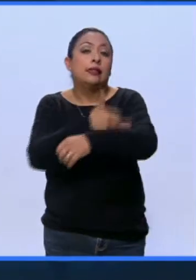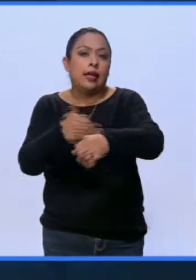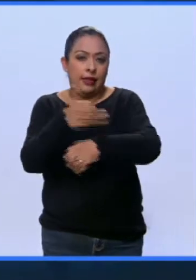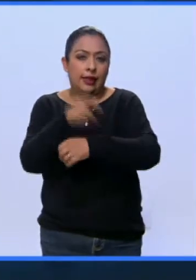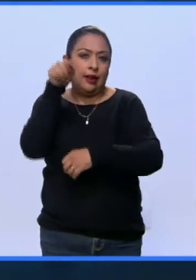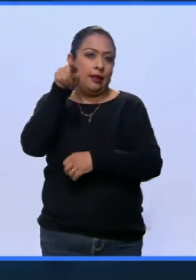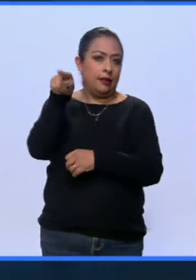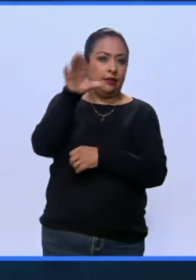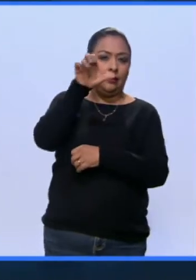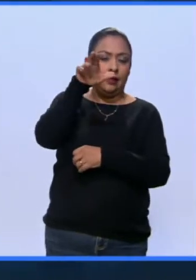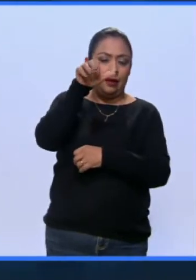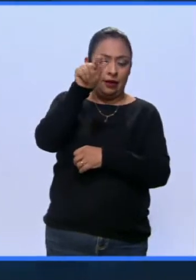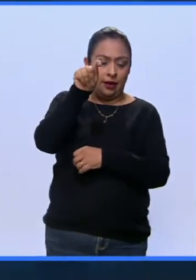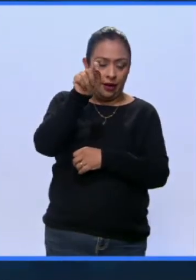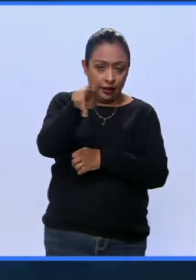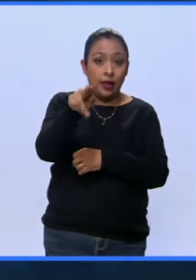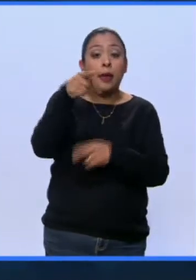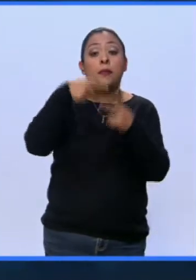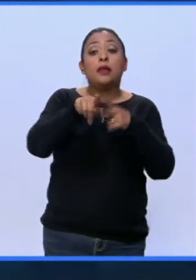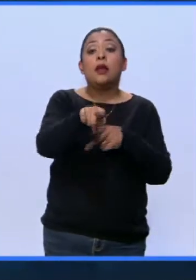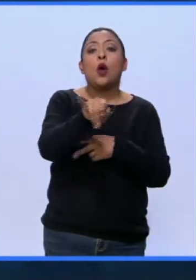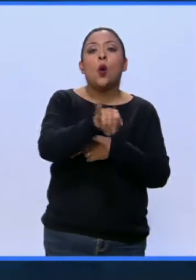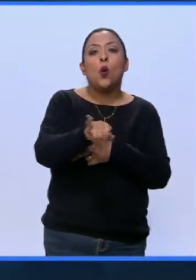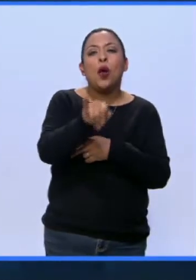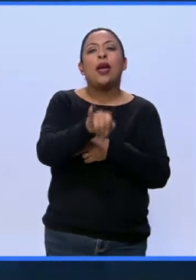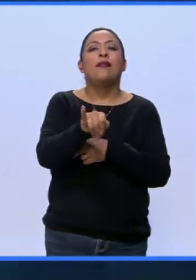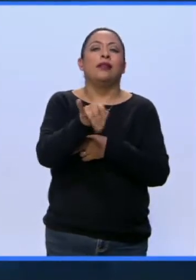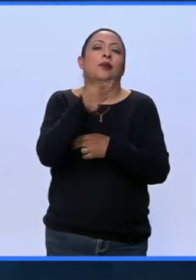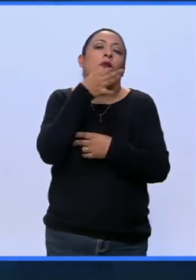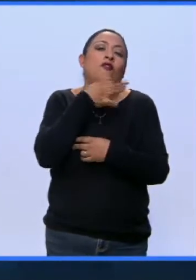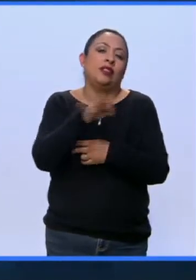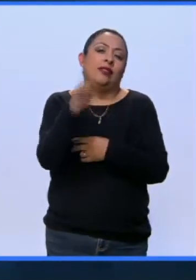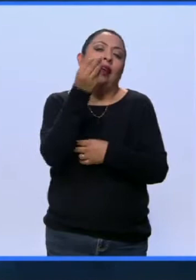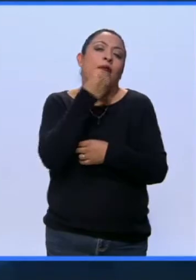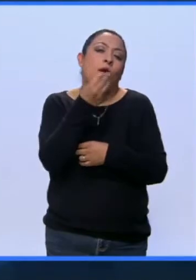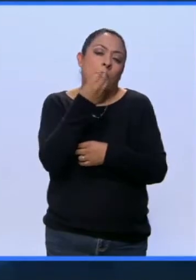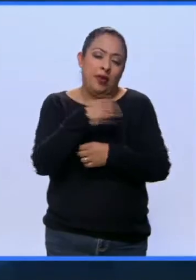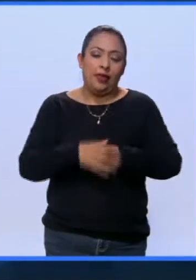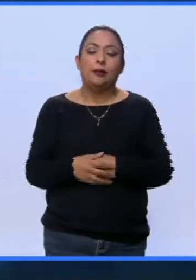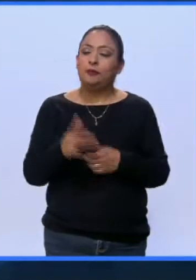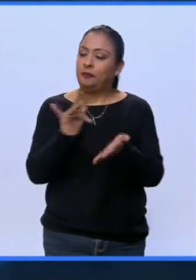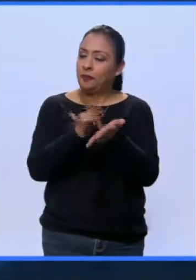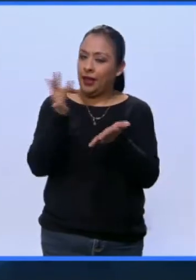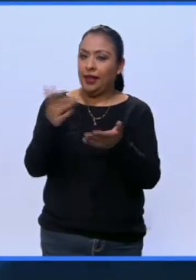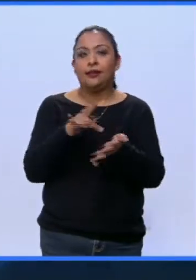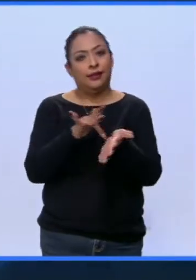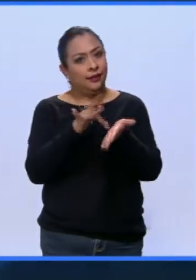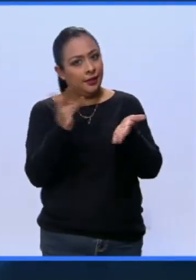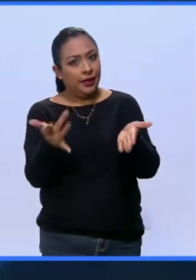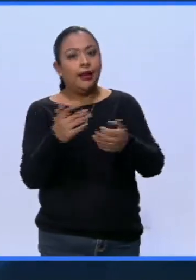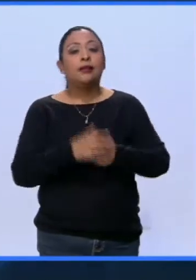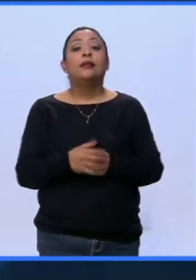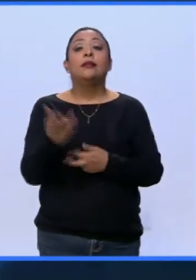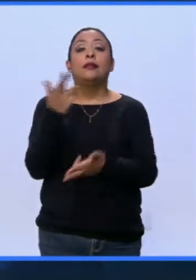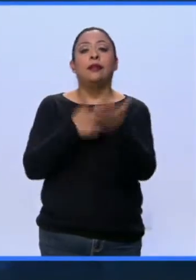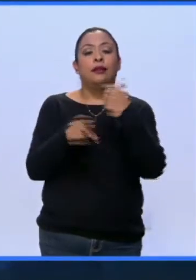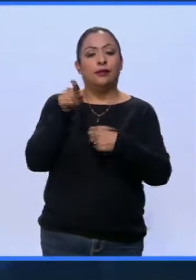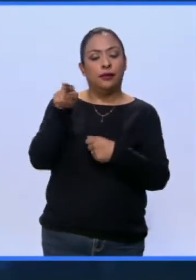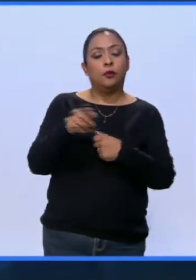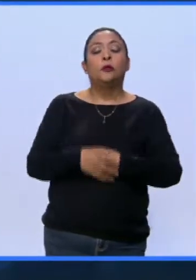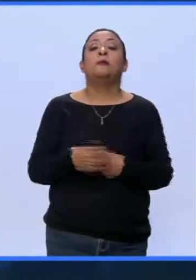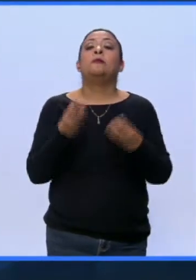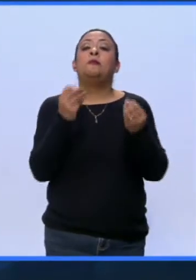tarde aquí en el Senar, a partir de este jueves, a celebrar nuestra gastronomía. Muchísimas gracias. Muchas gracias a ustedes. Laura, regresamos contigo.